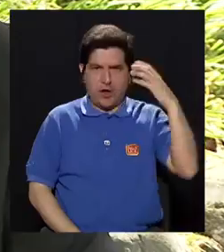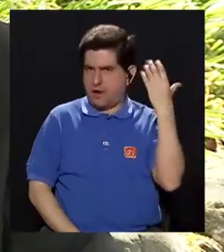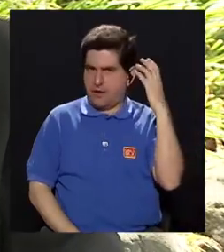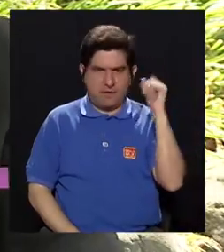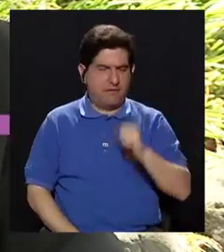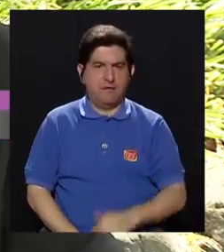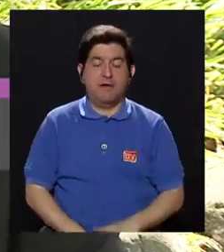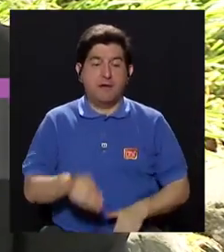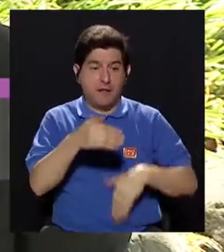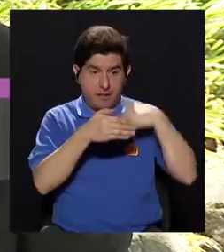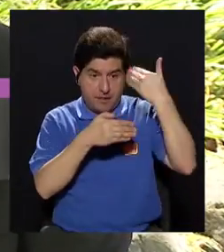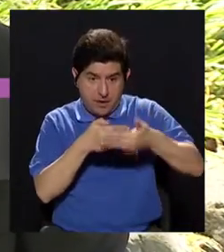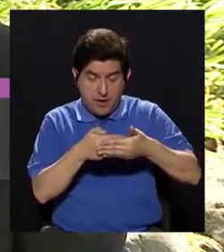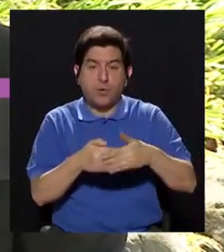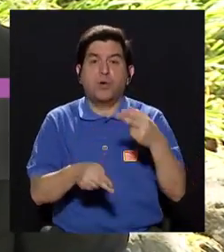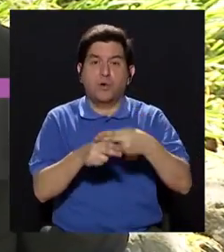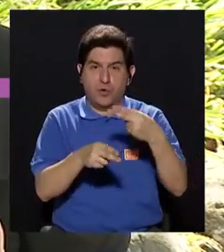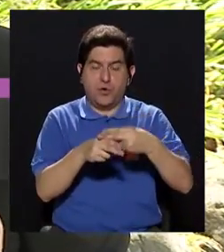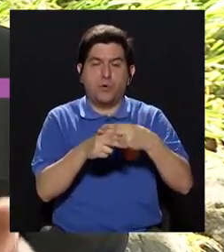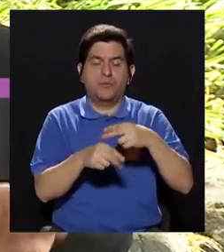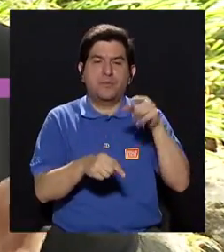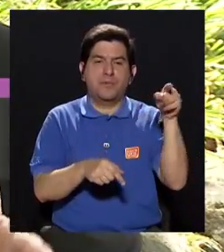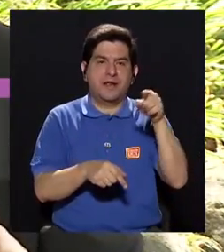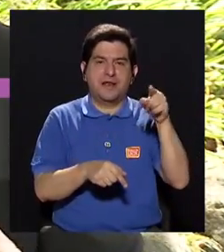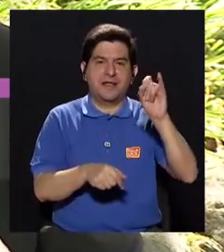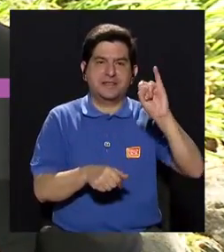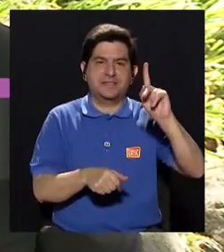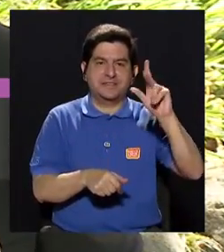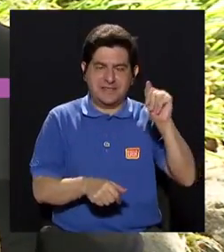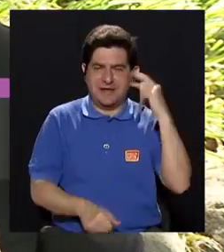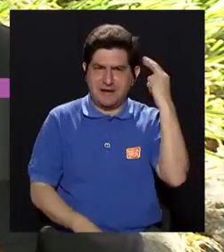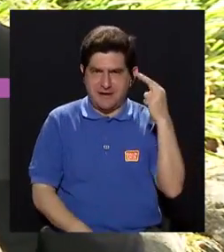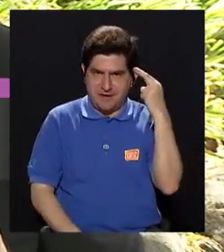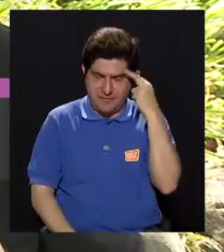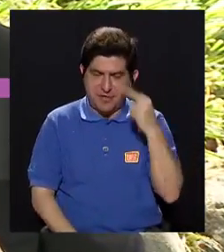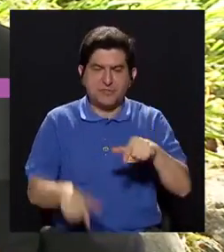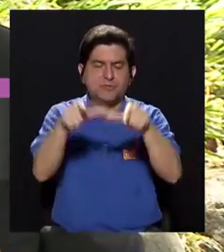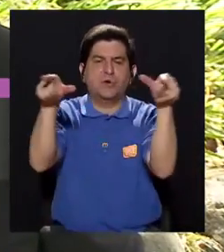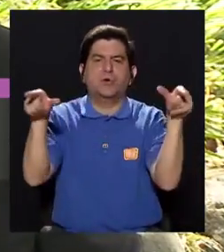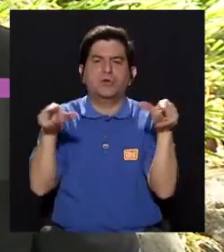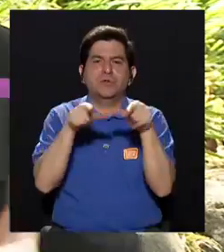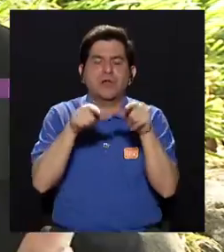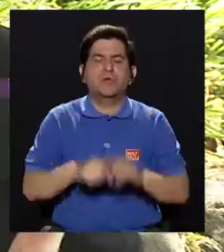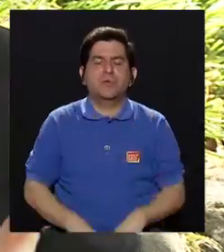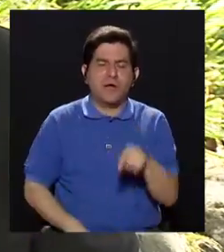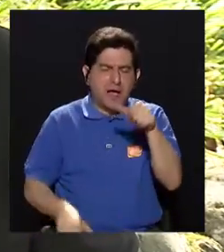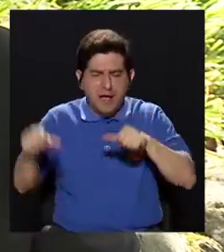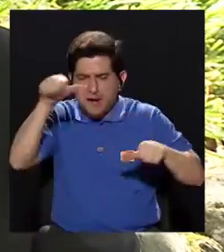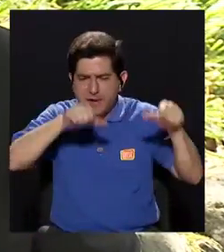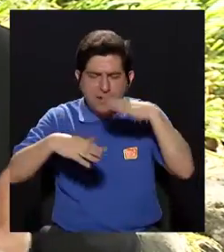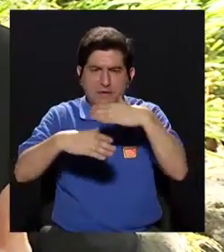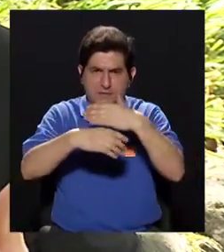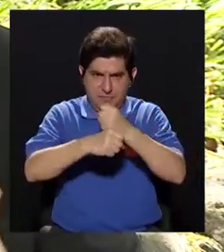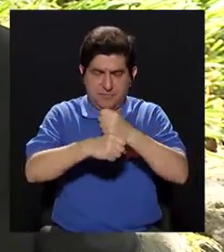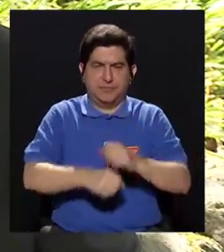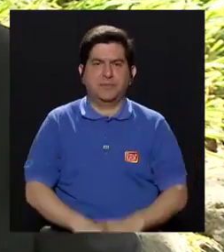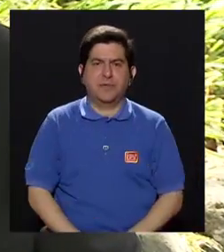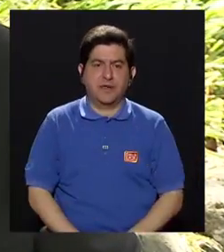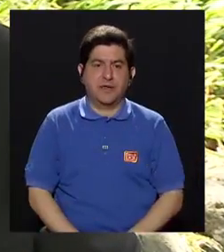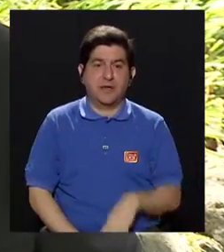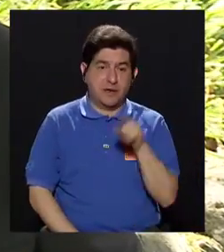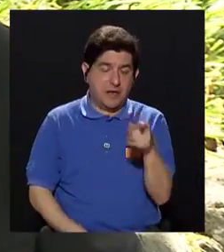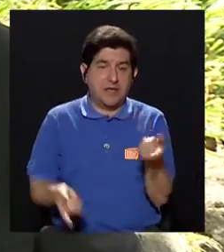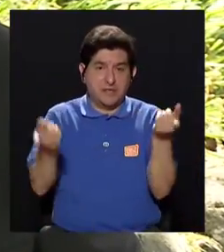amarilla y que posteriormente se llamó Zika. El nombre Zika se deriva del lugar donde este experimento se realizó, que fue